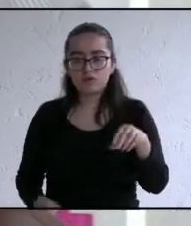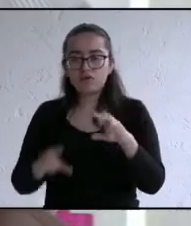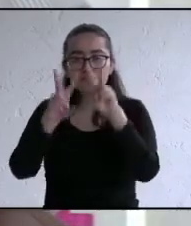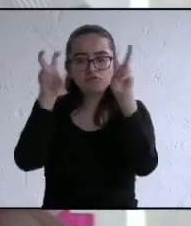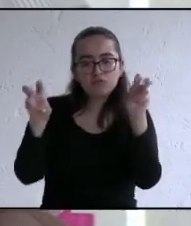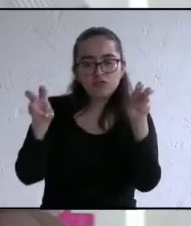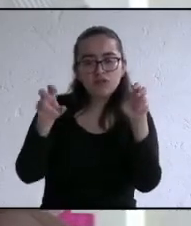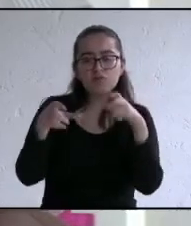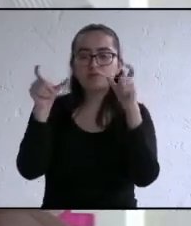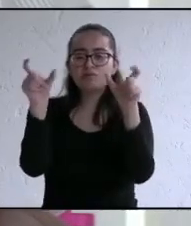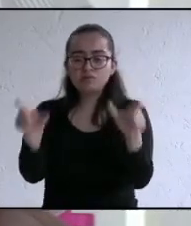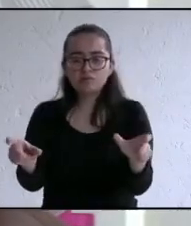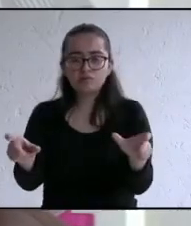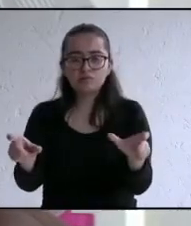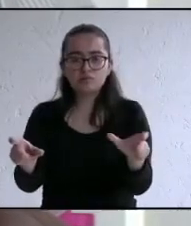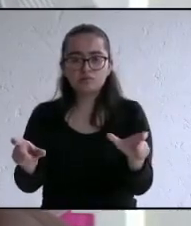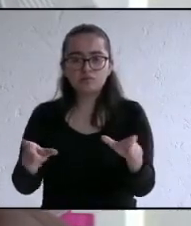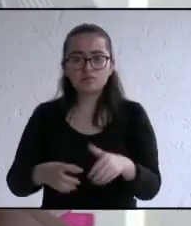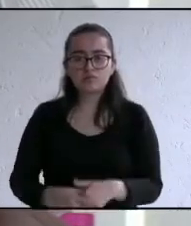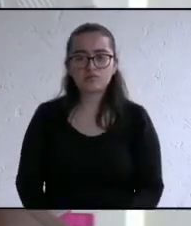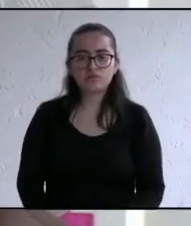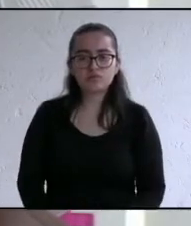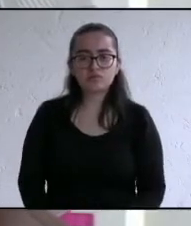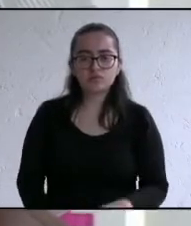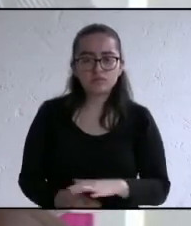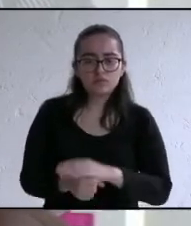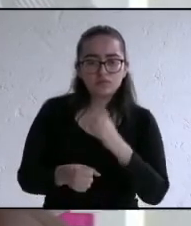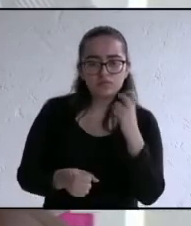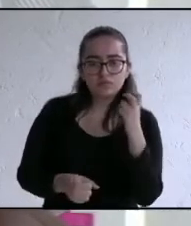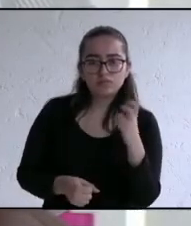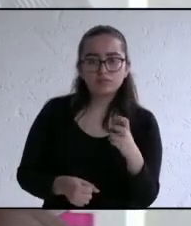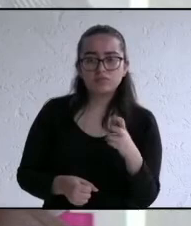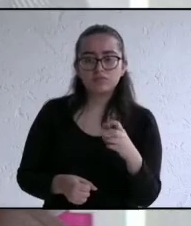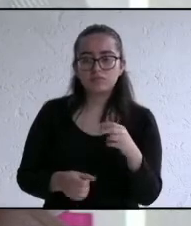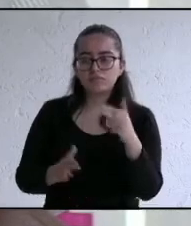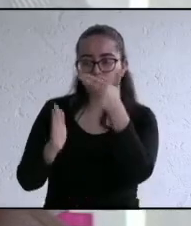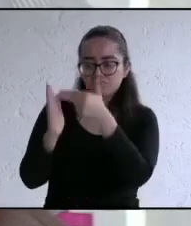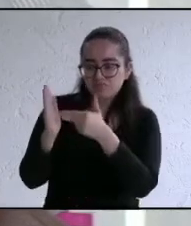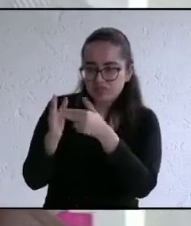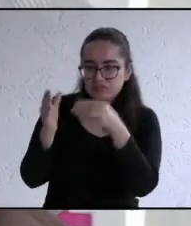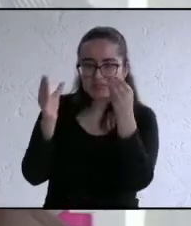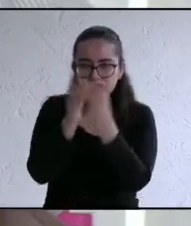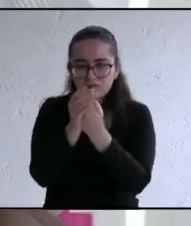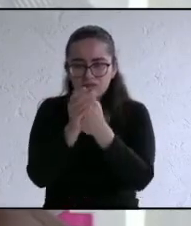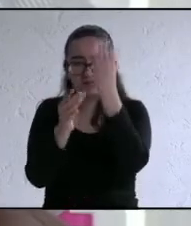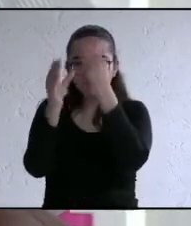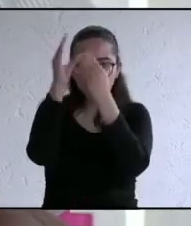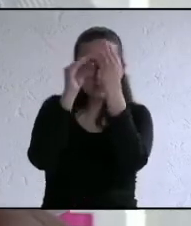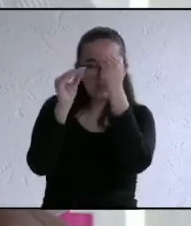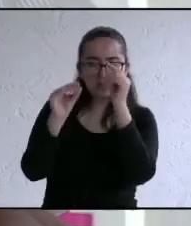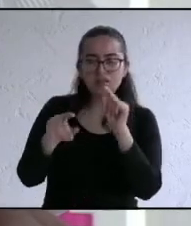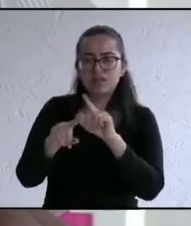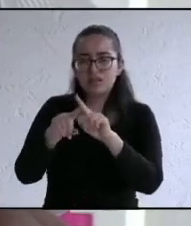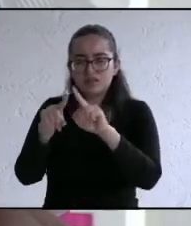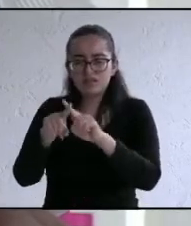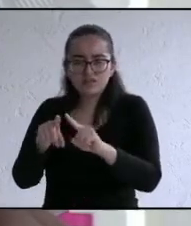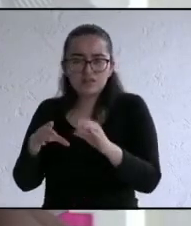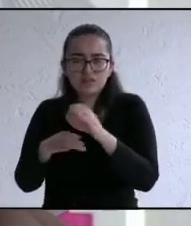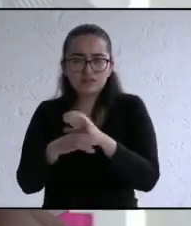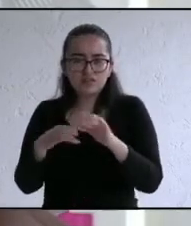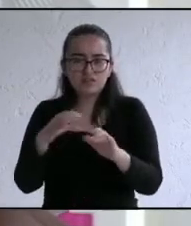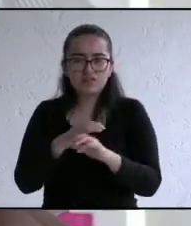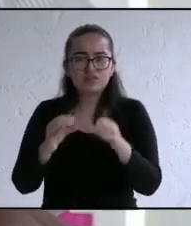por eso vamos a seguir con la capacitación permanente de los cuerpos policíacos para dar